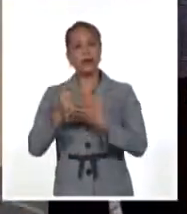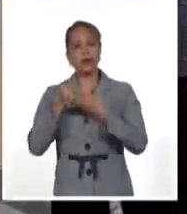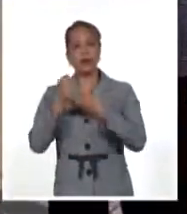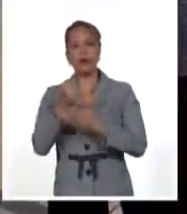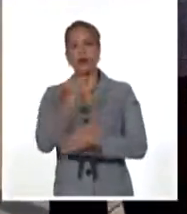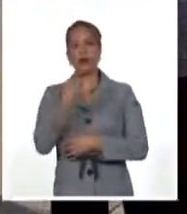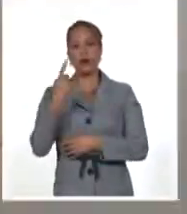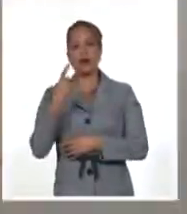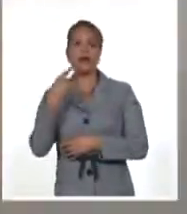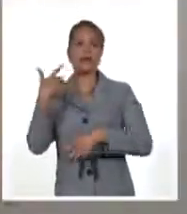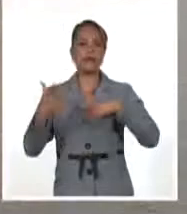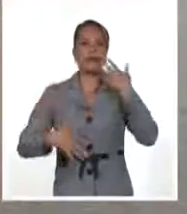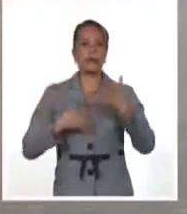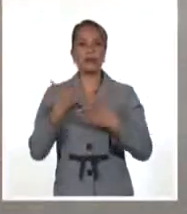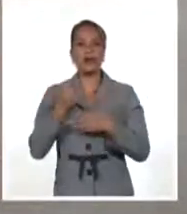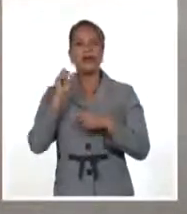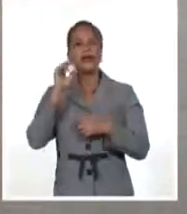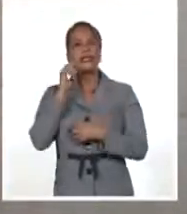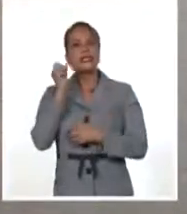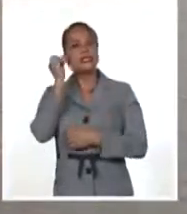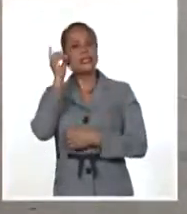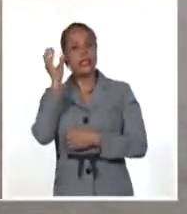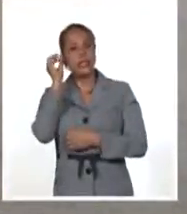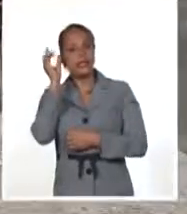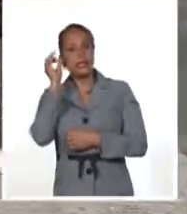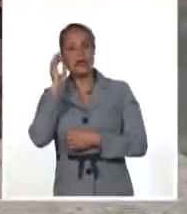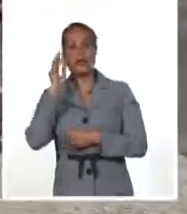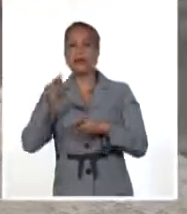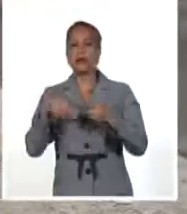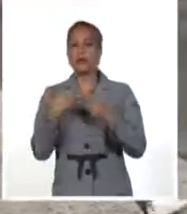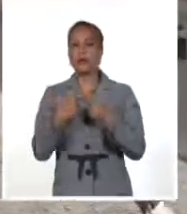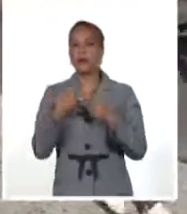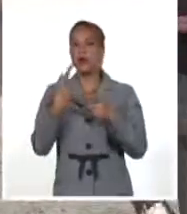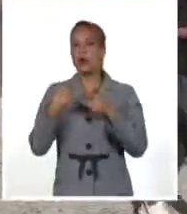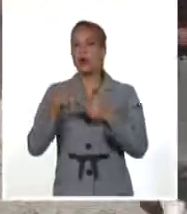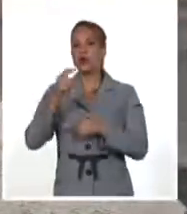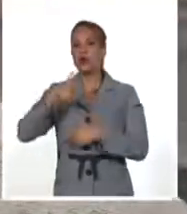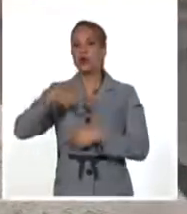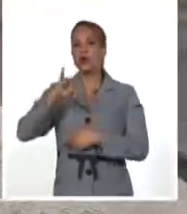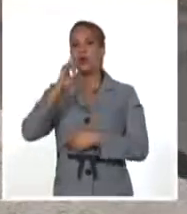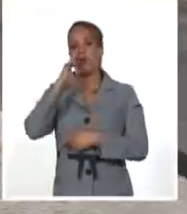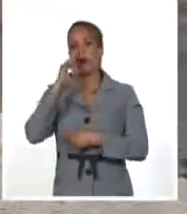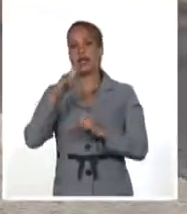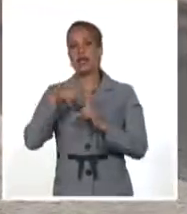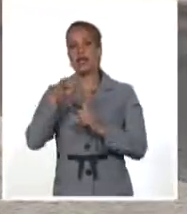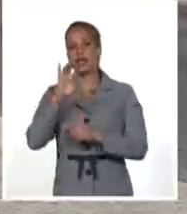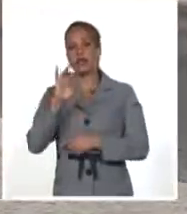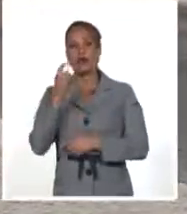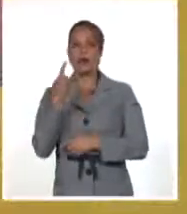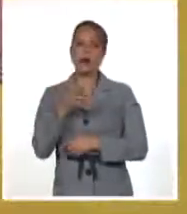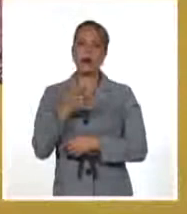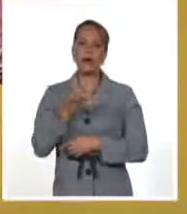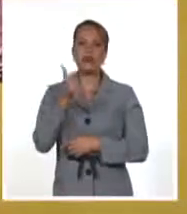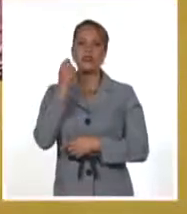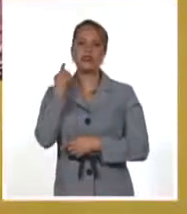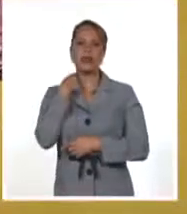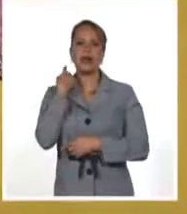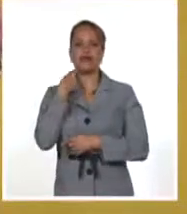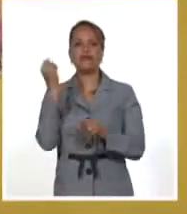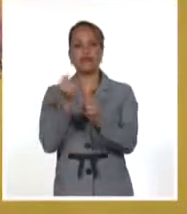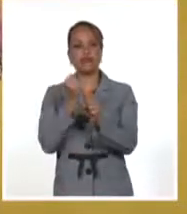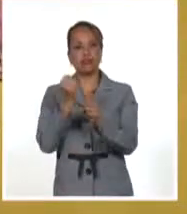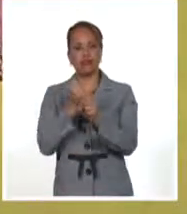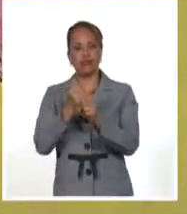una de las iniciativas del evento y a Juanito Delgado Calzadilla, gestor de esta idea, hace 10 años. Así